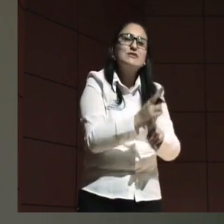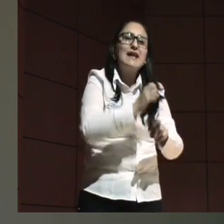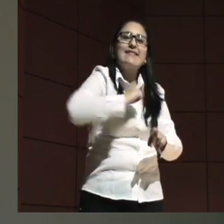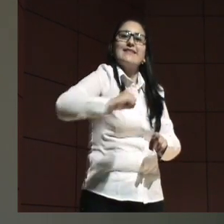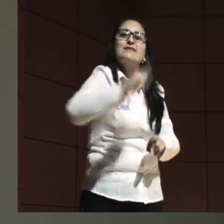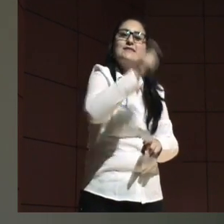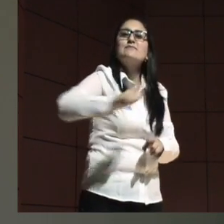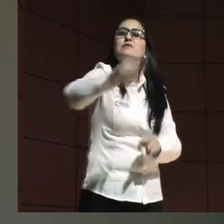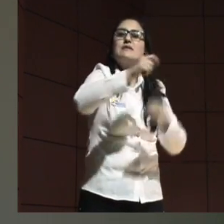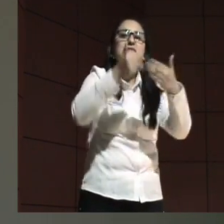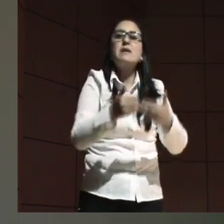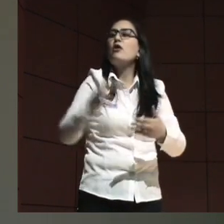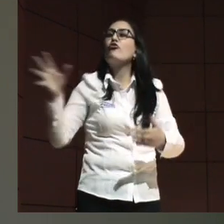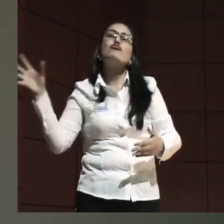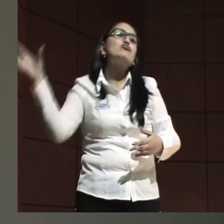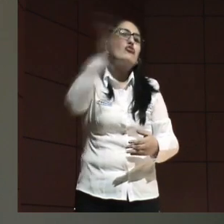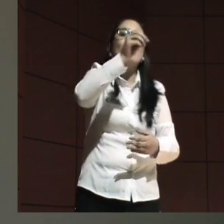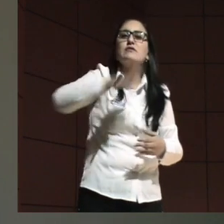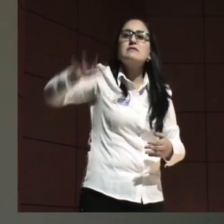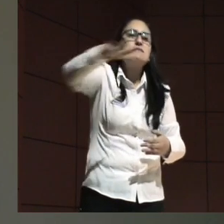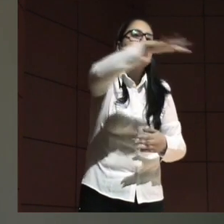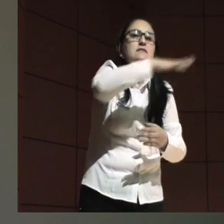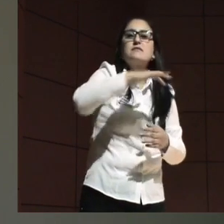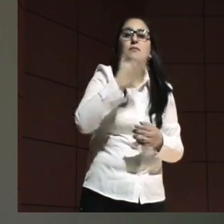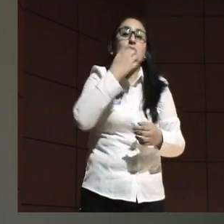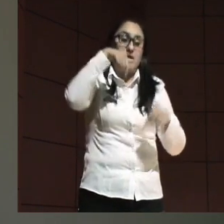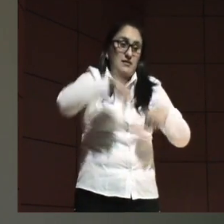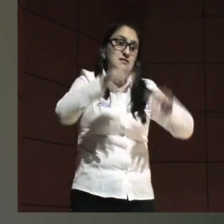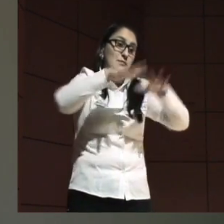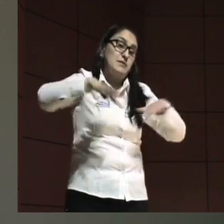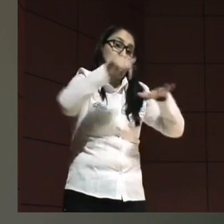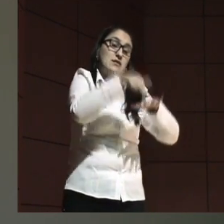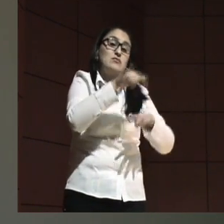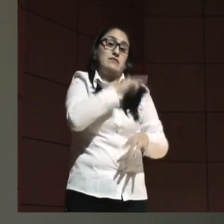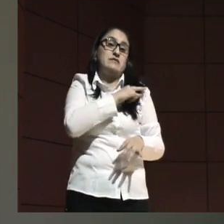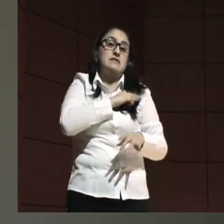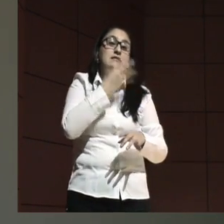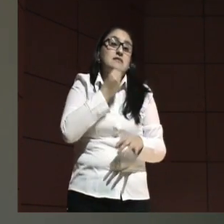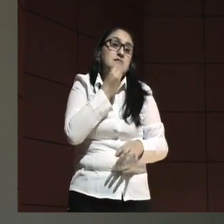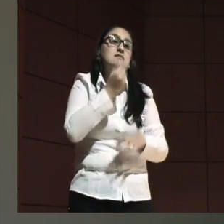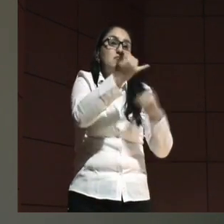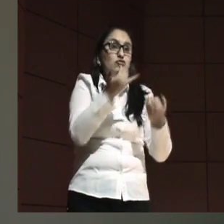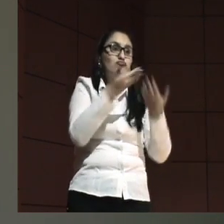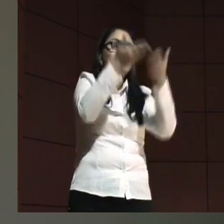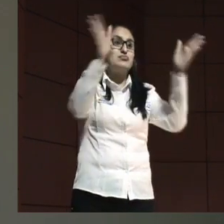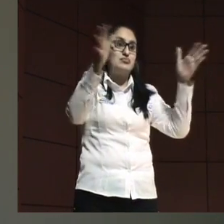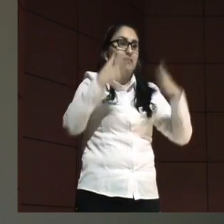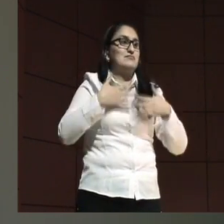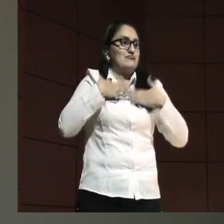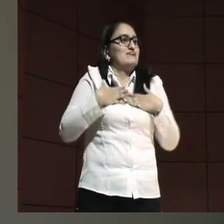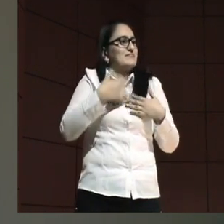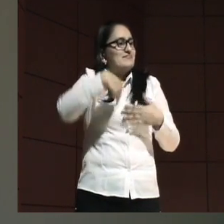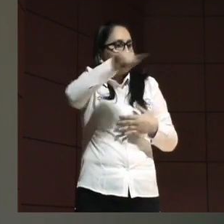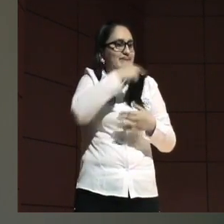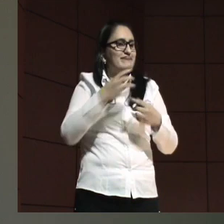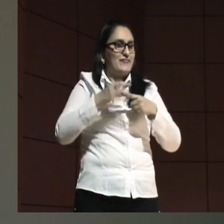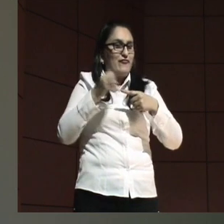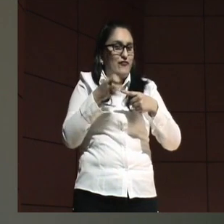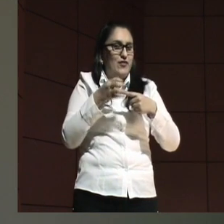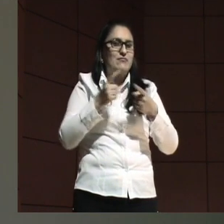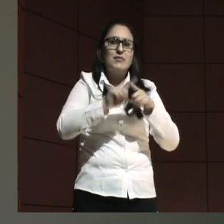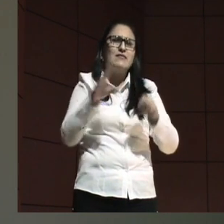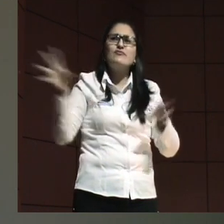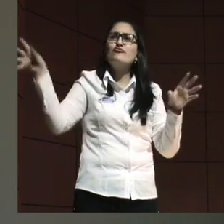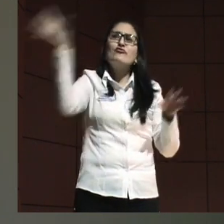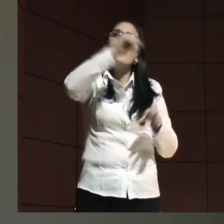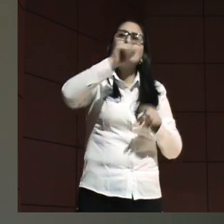discapacidad en todos los escenarios en el escenario de la Universidad de los Andes que abrió sus puertas gratamente a este foro pero en todos